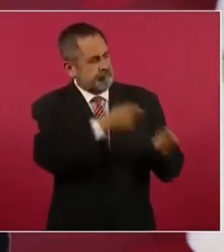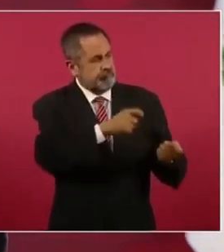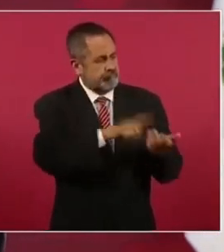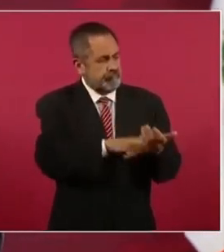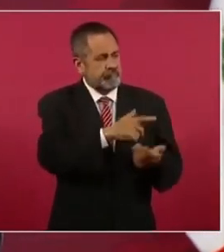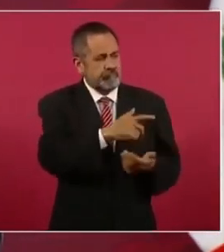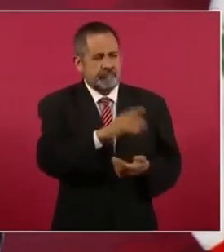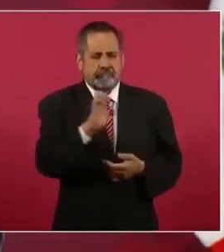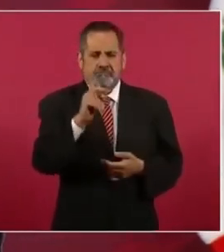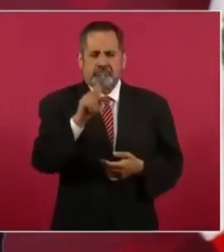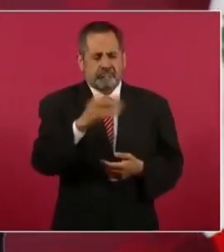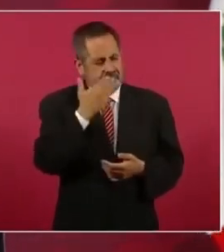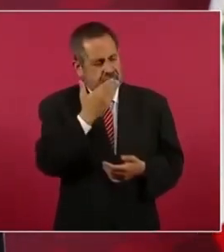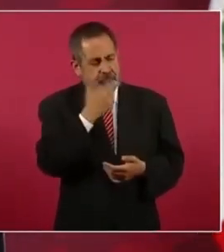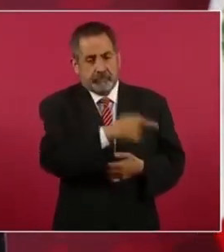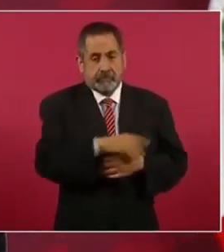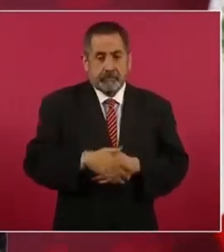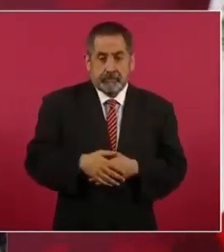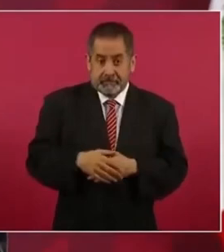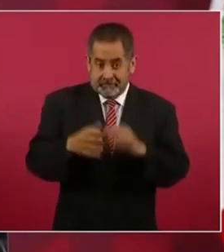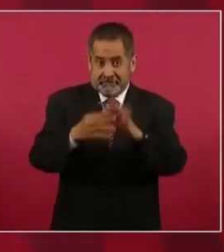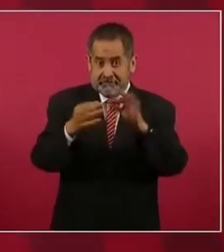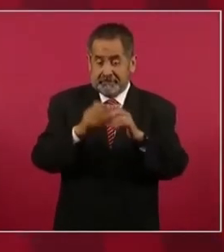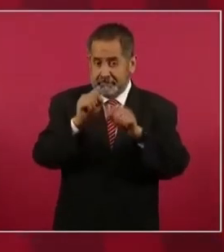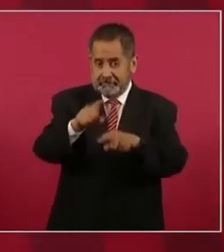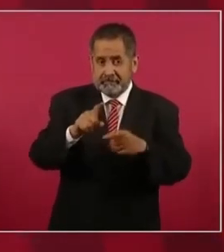de la bastida